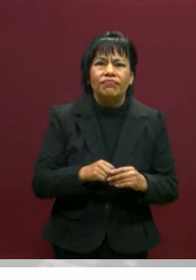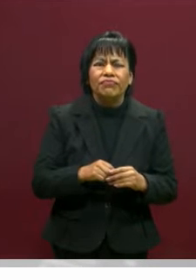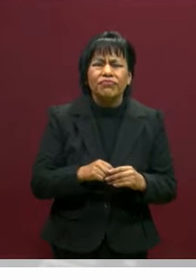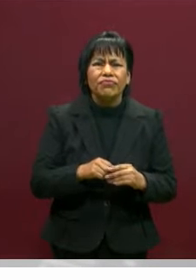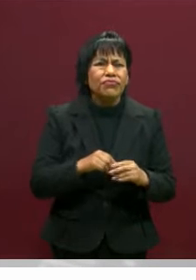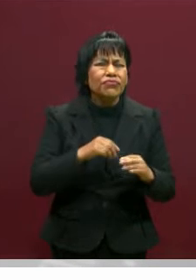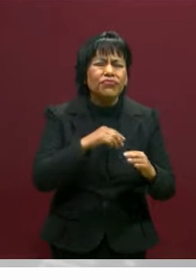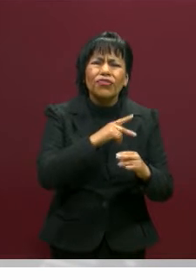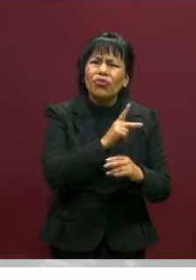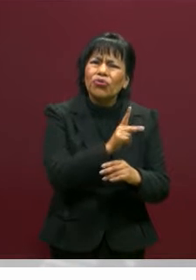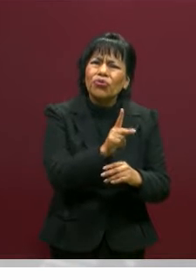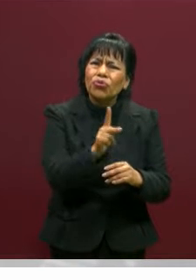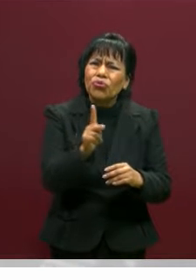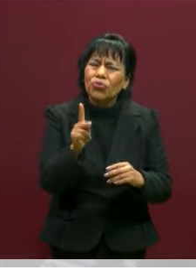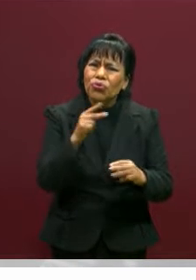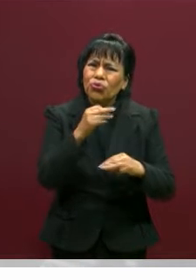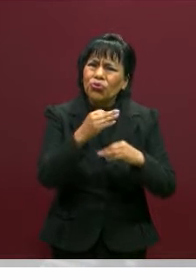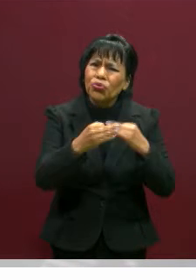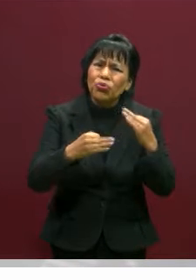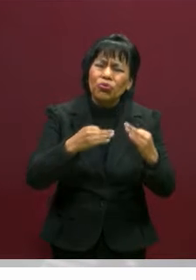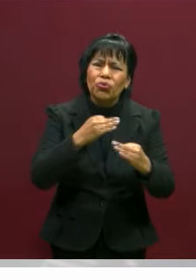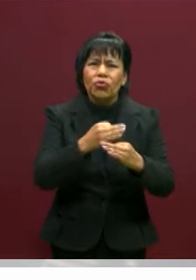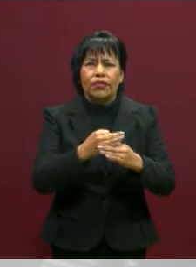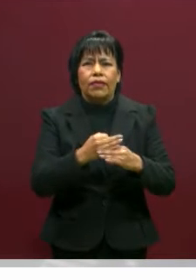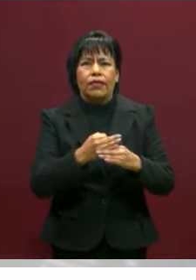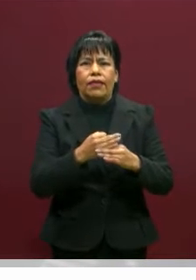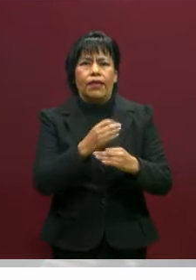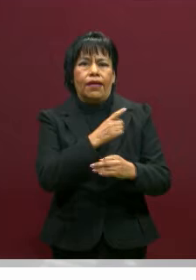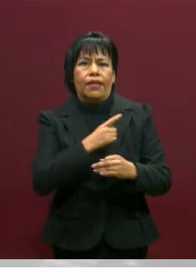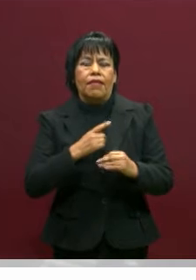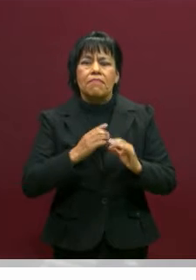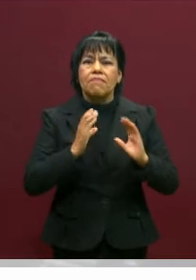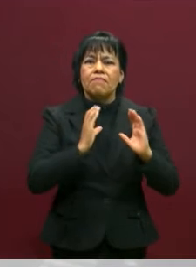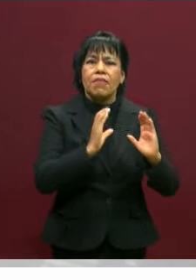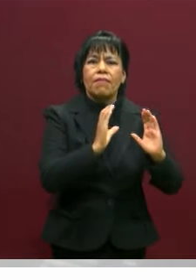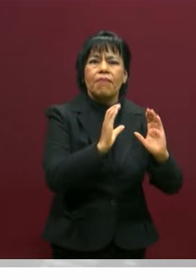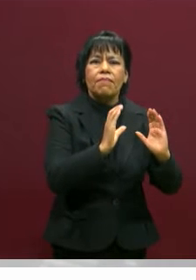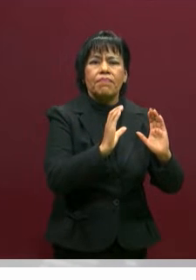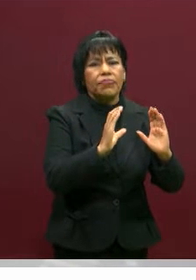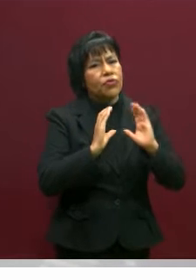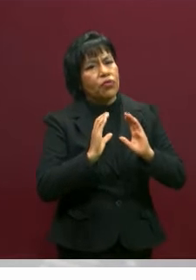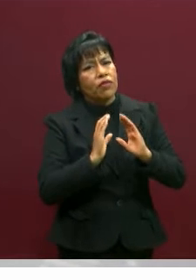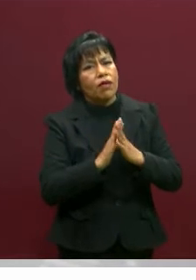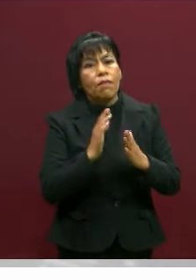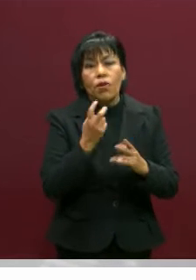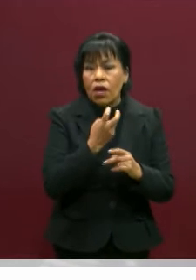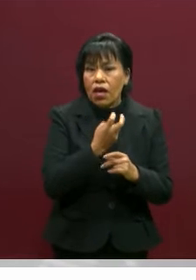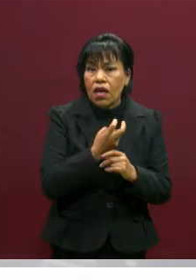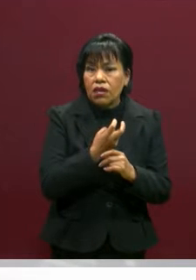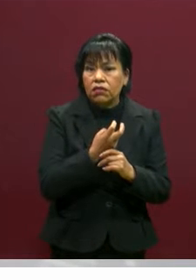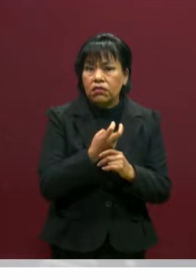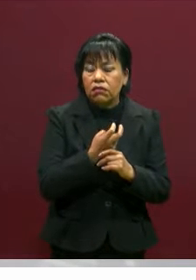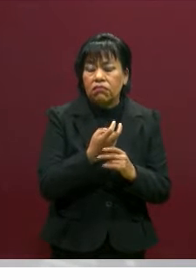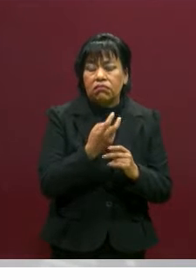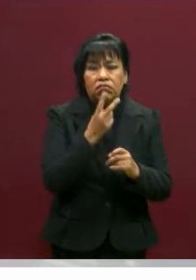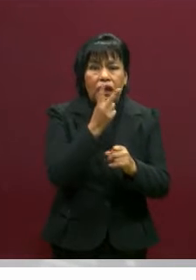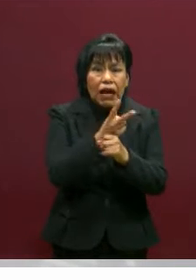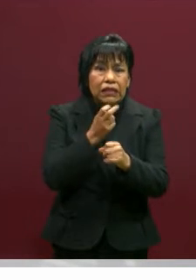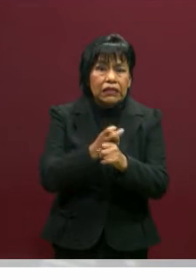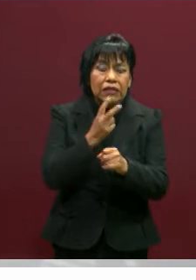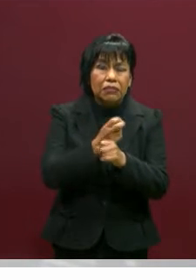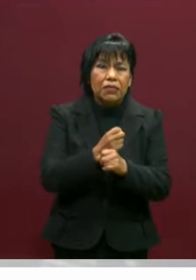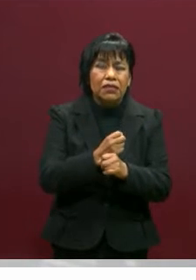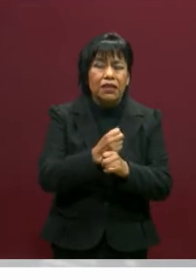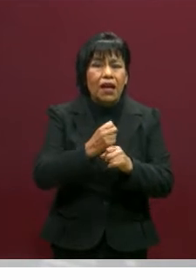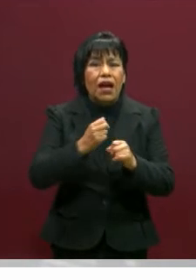¿verdad? Creo que es una parte importante porque esto nos interpela y nos invita a una